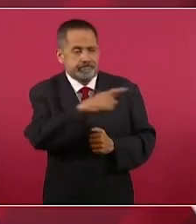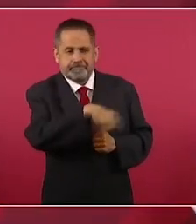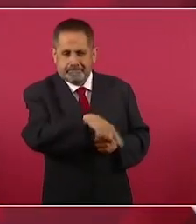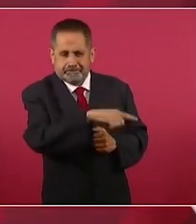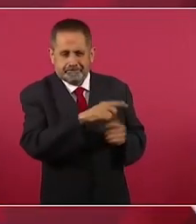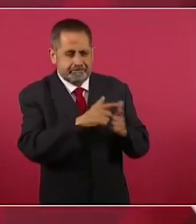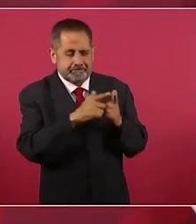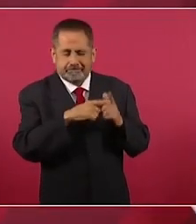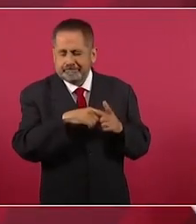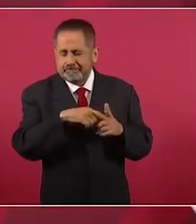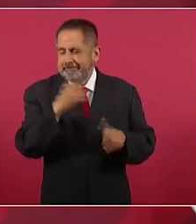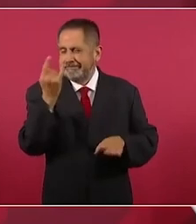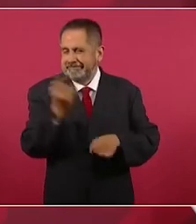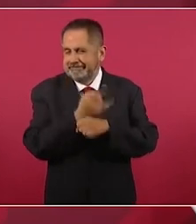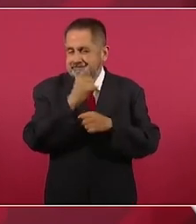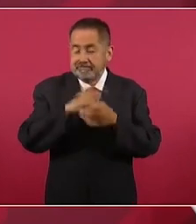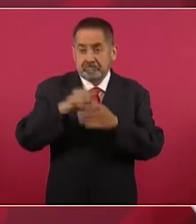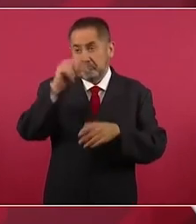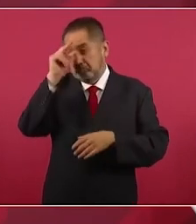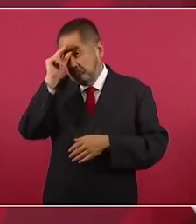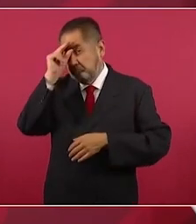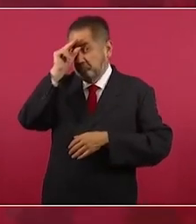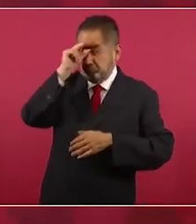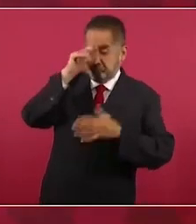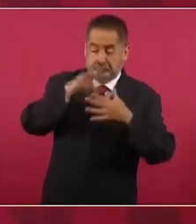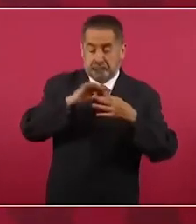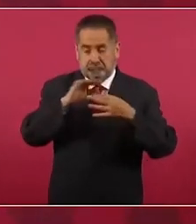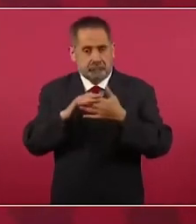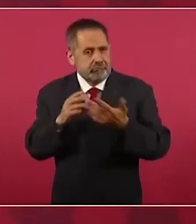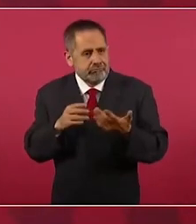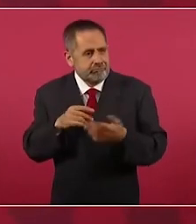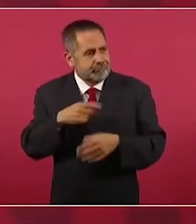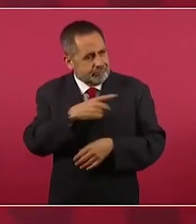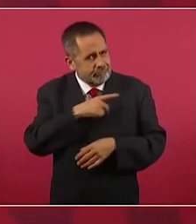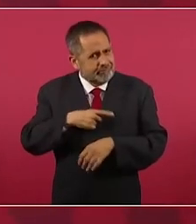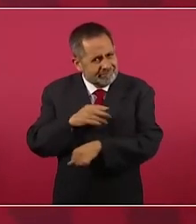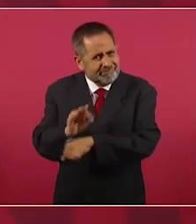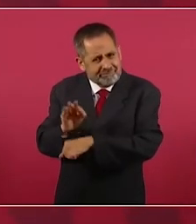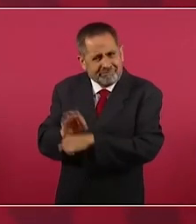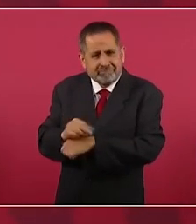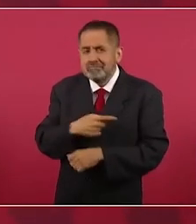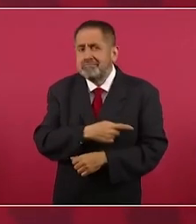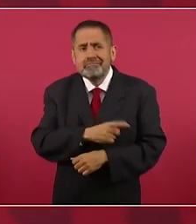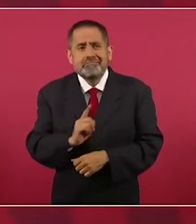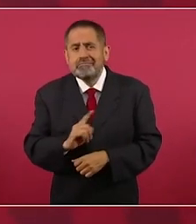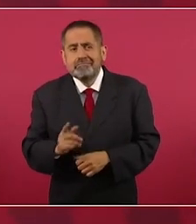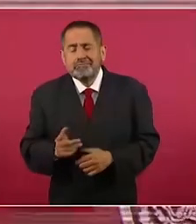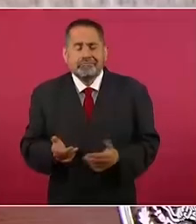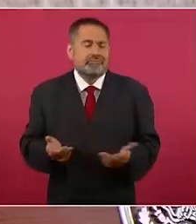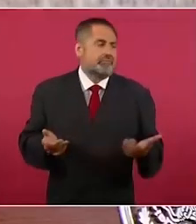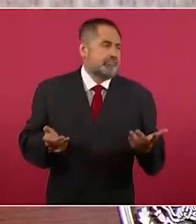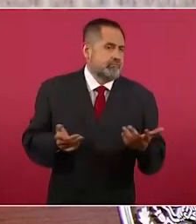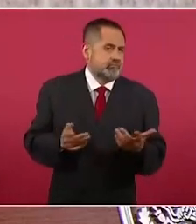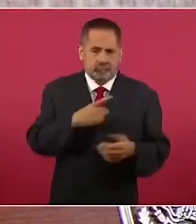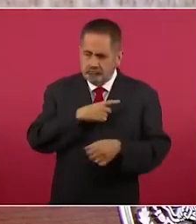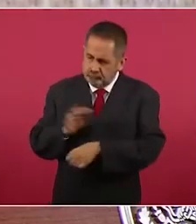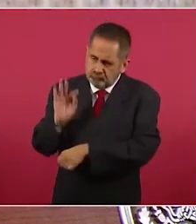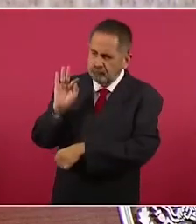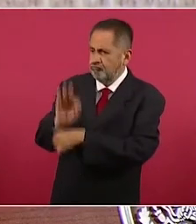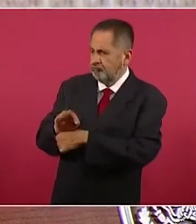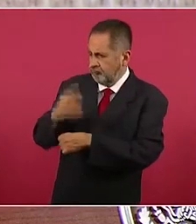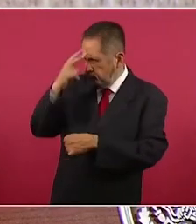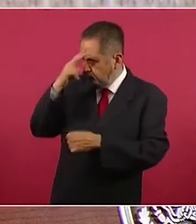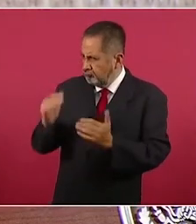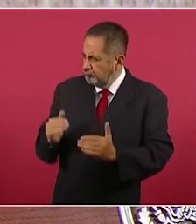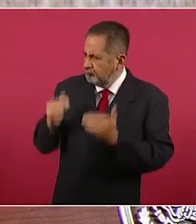orgánica, en vez de defender la soberanía de México,